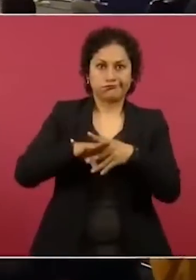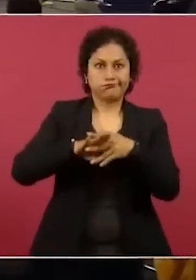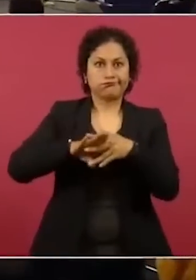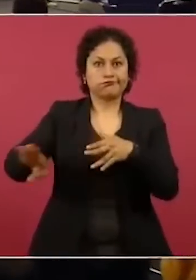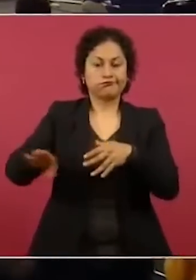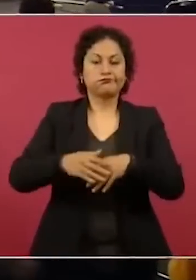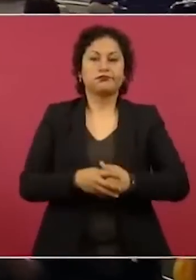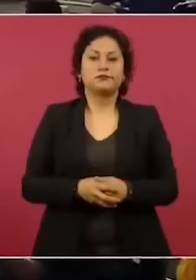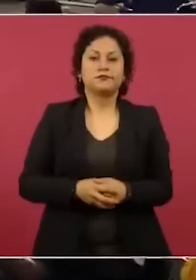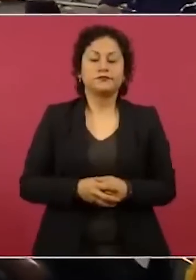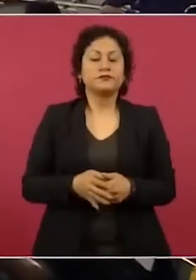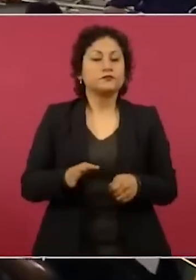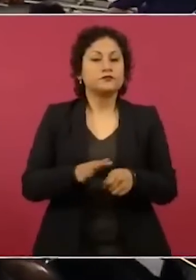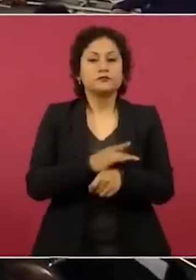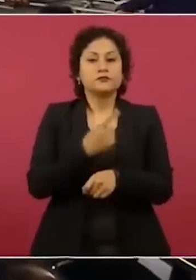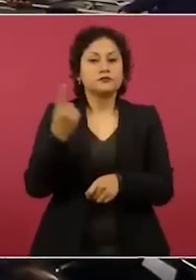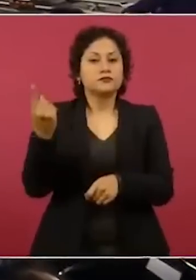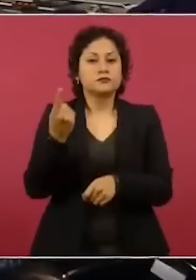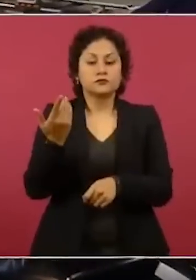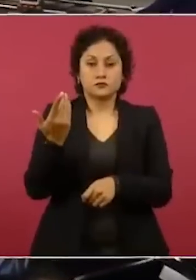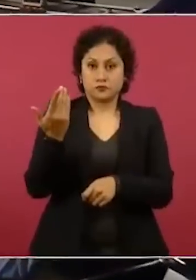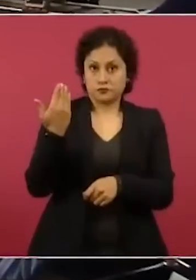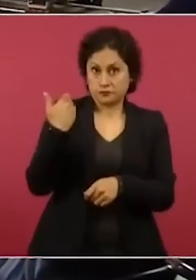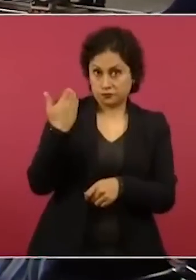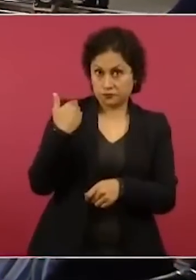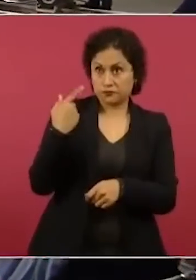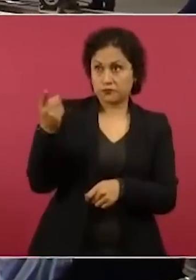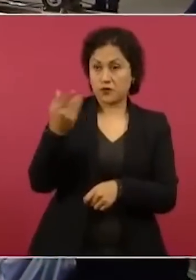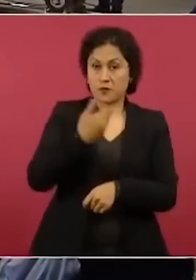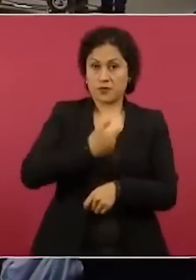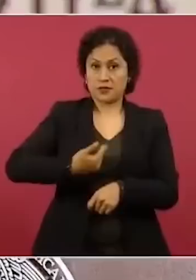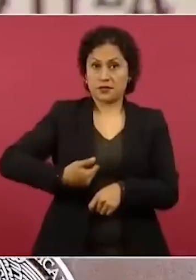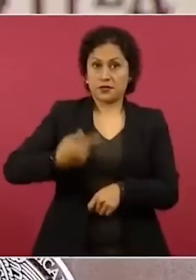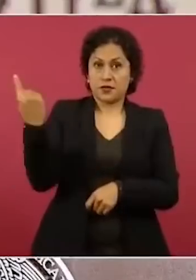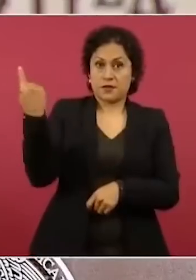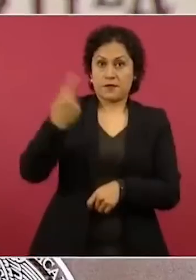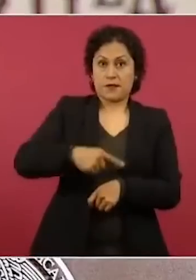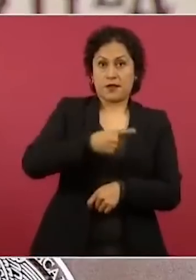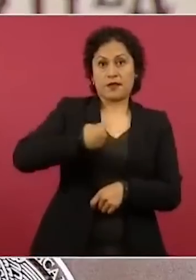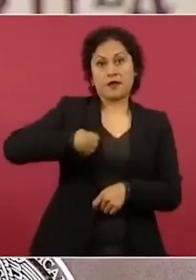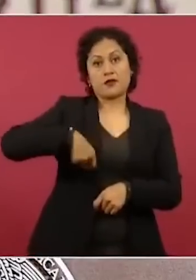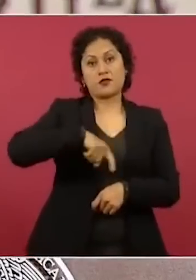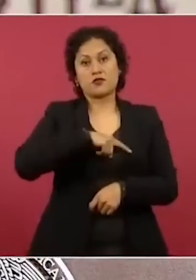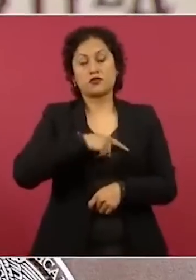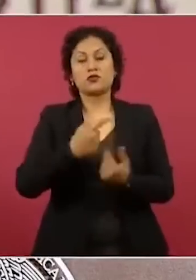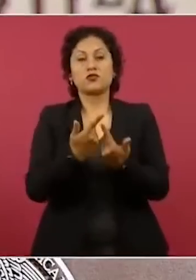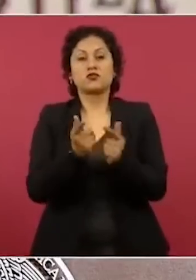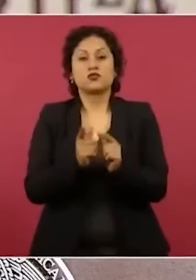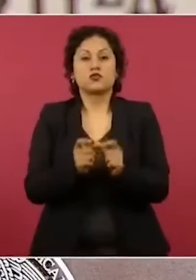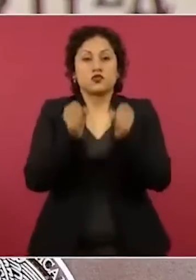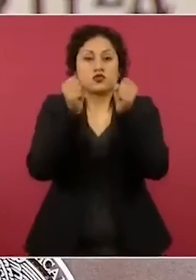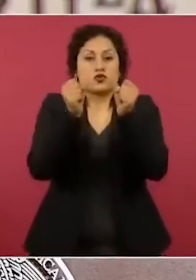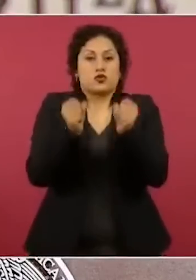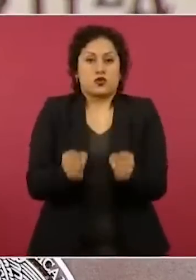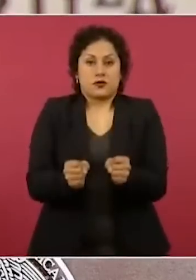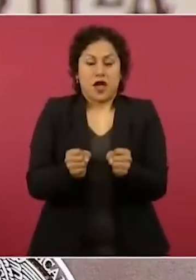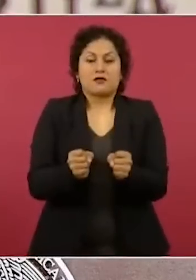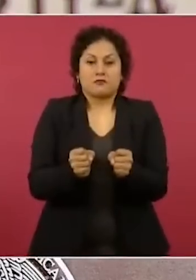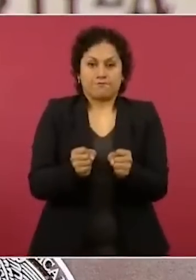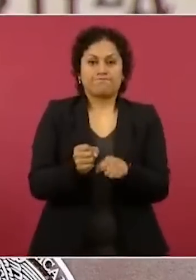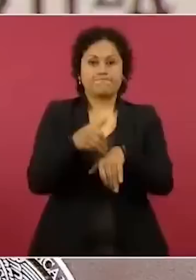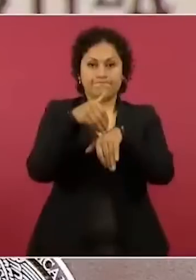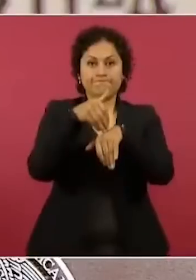a las instrucciones que recibimos del señor presidente, el Gabinete de Seguridad de atender inmediatamente esta